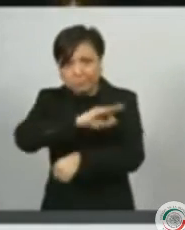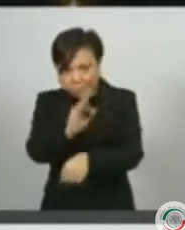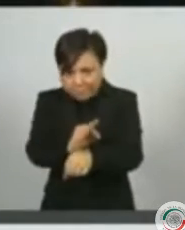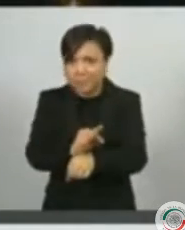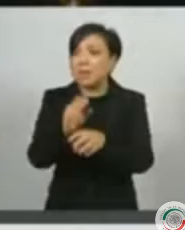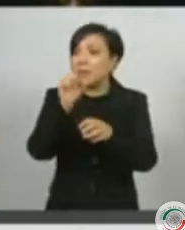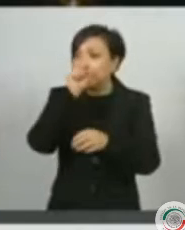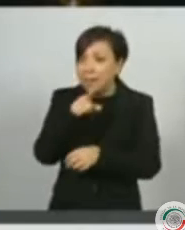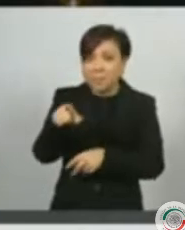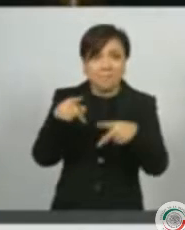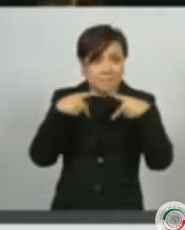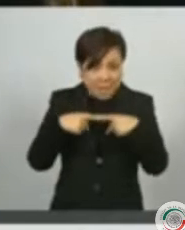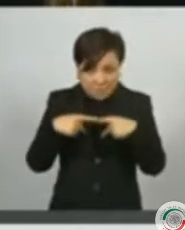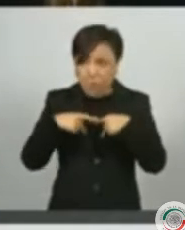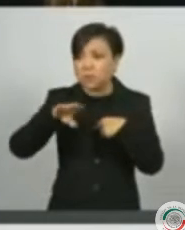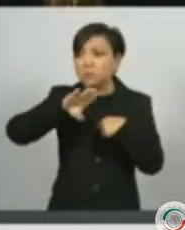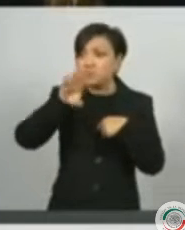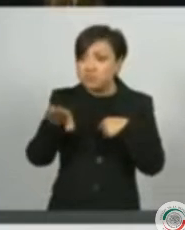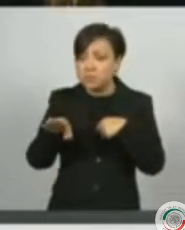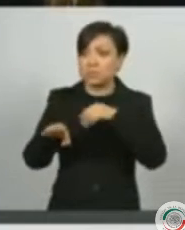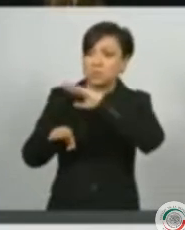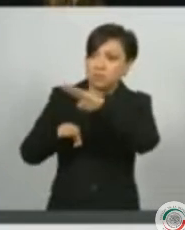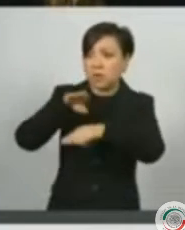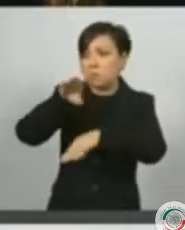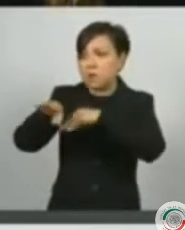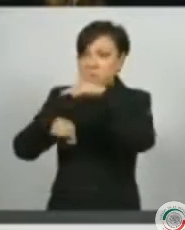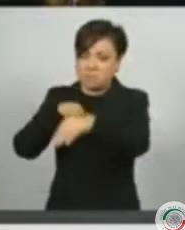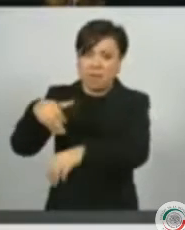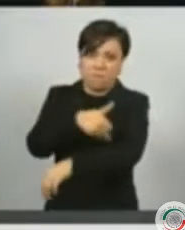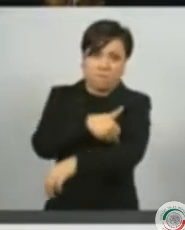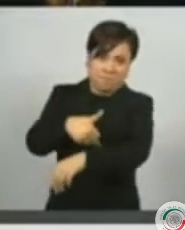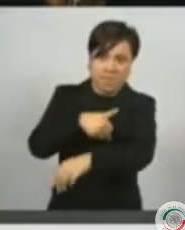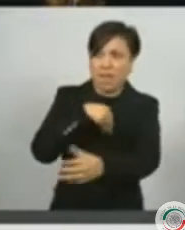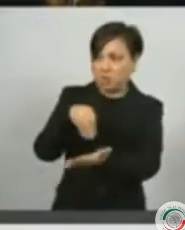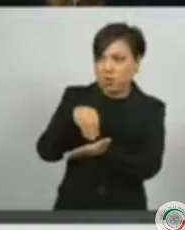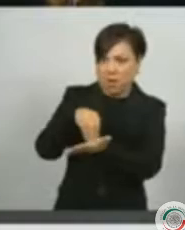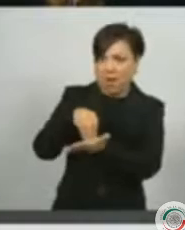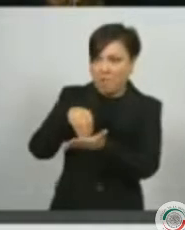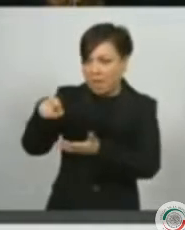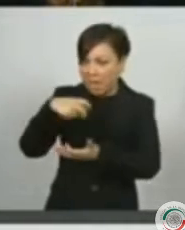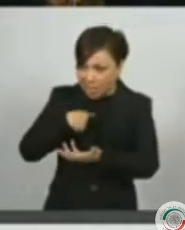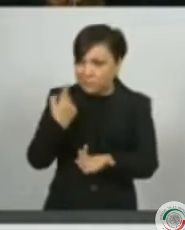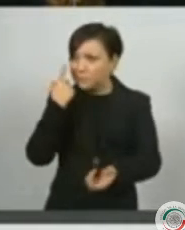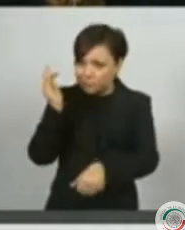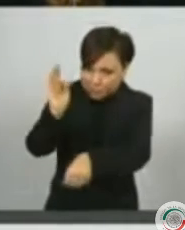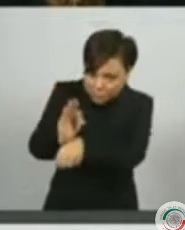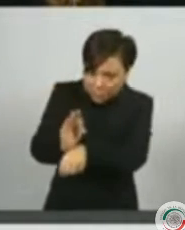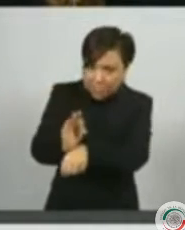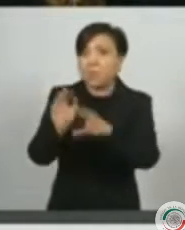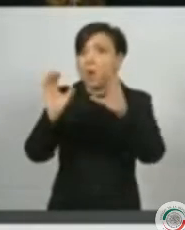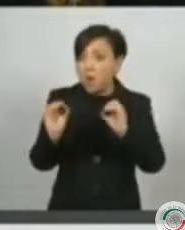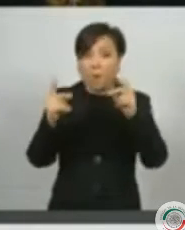destrozadas porque han perdido una madre, un esposo, un padre, un abuelo, una hija, un hermano o más. O a los sobrevivientes intentando